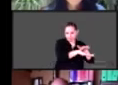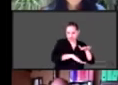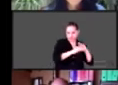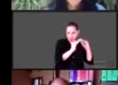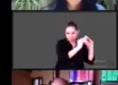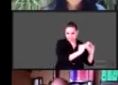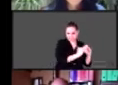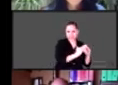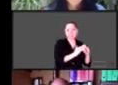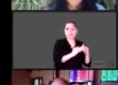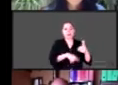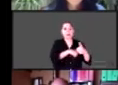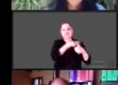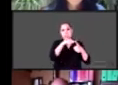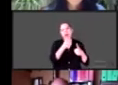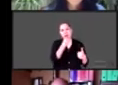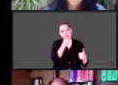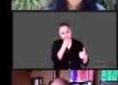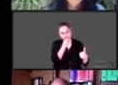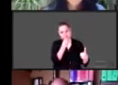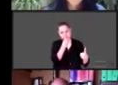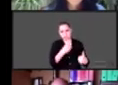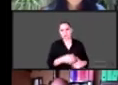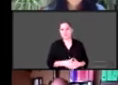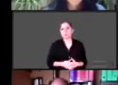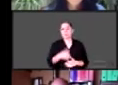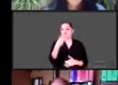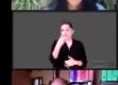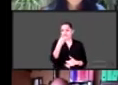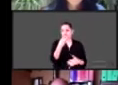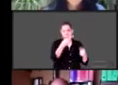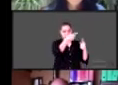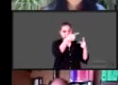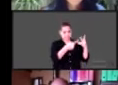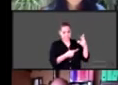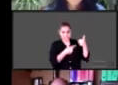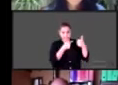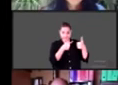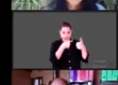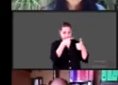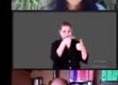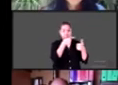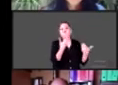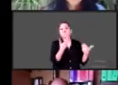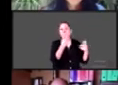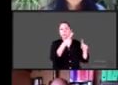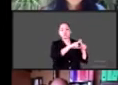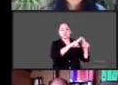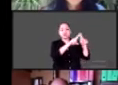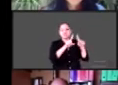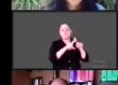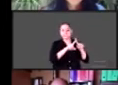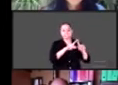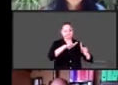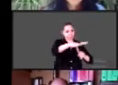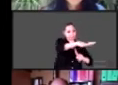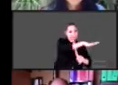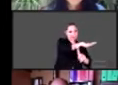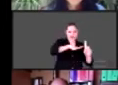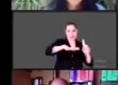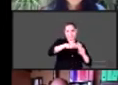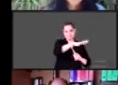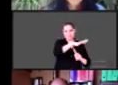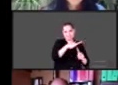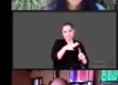Tenemos a partir de ahí este esquema donde claramente convergen las carencias sociales, de estas seis carencias